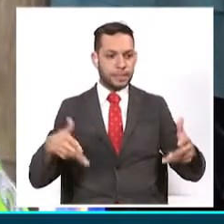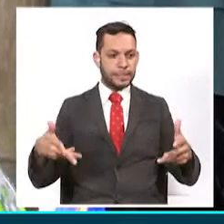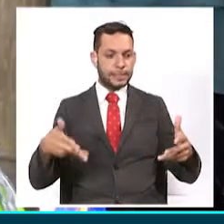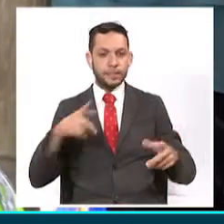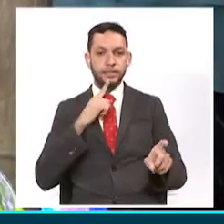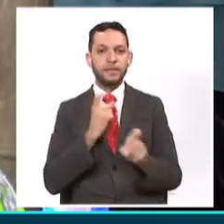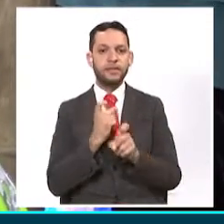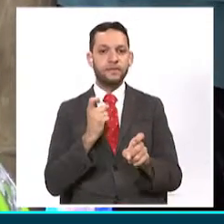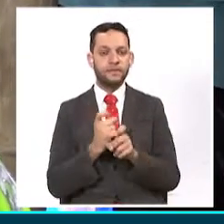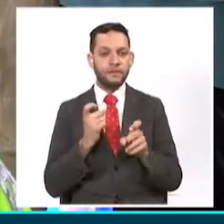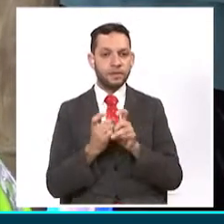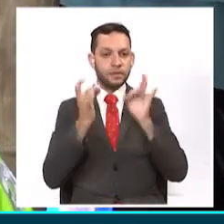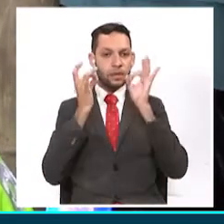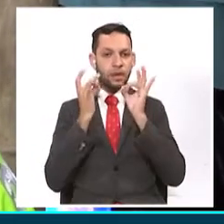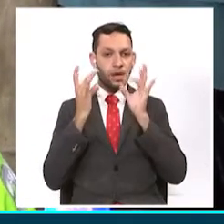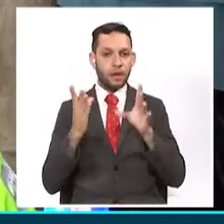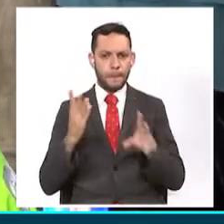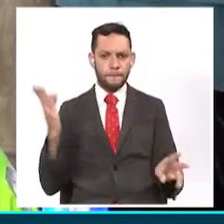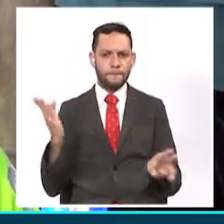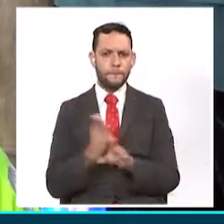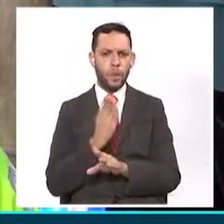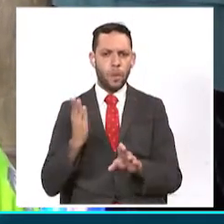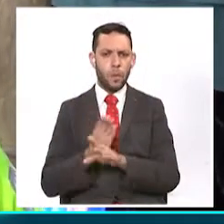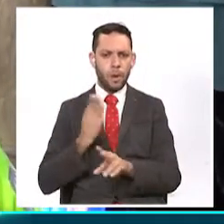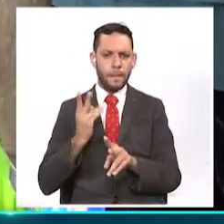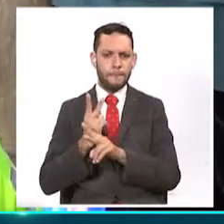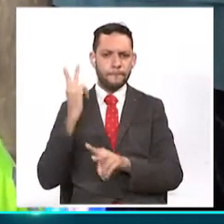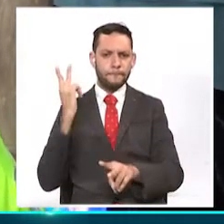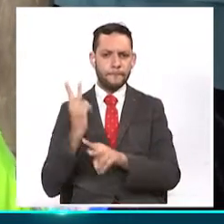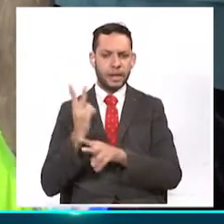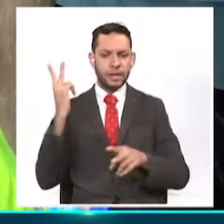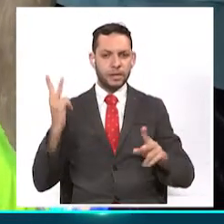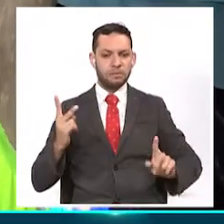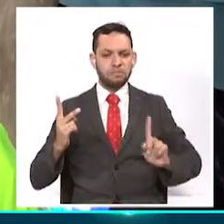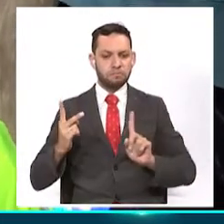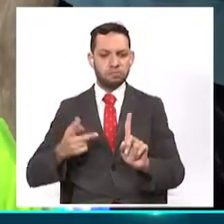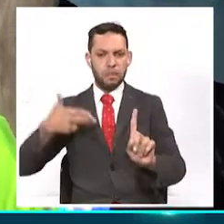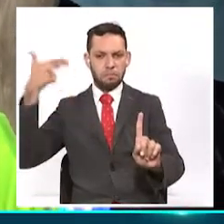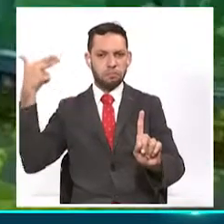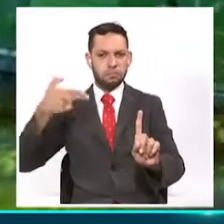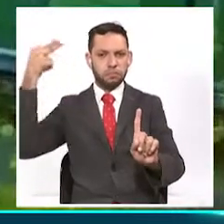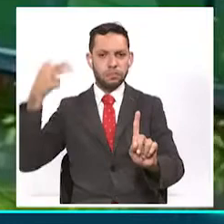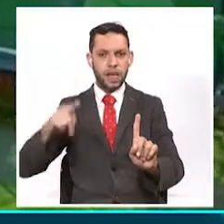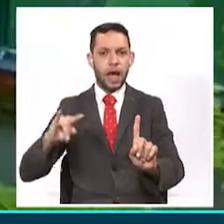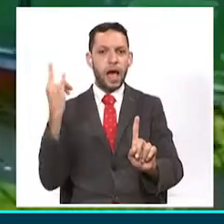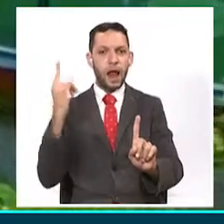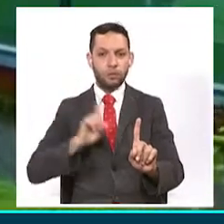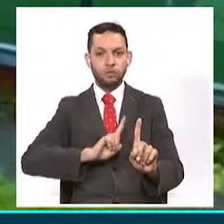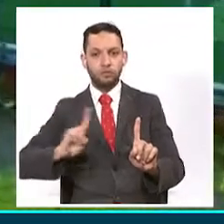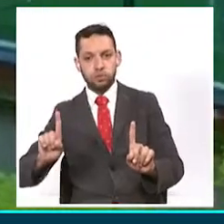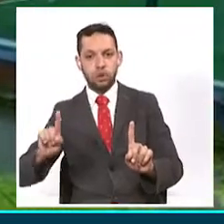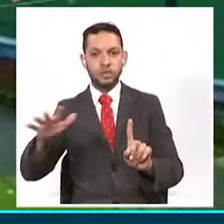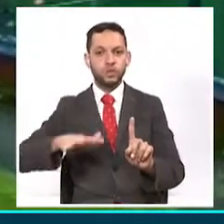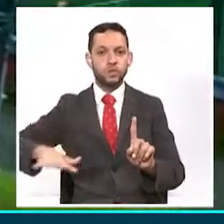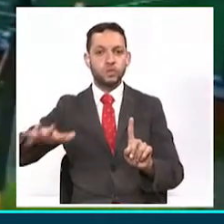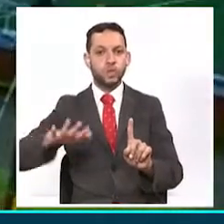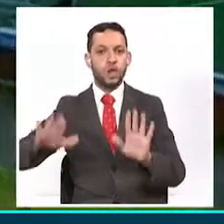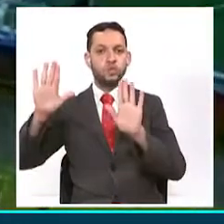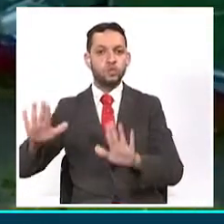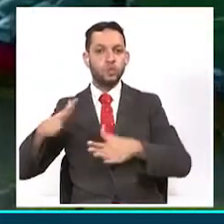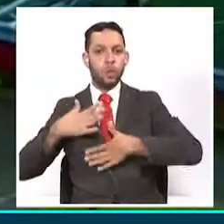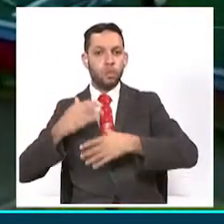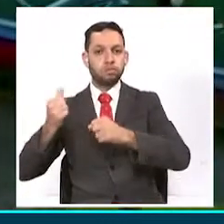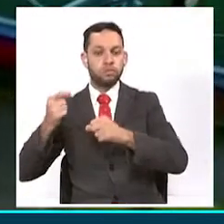es que hay un incremento de los asesinatos a dieste y siniestra por toda la zona y un incremento de actividades